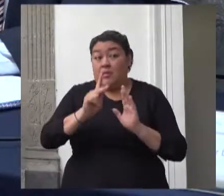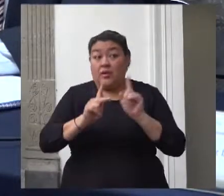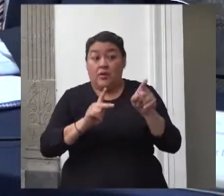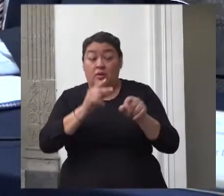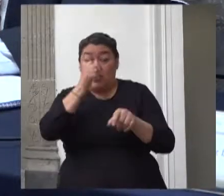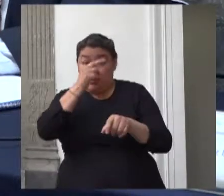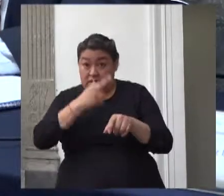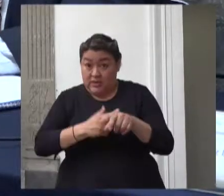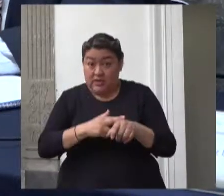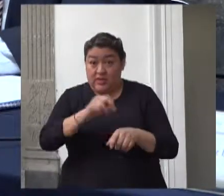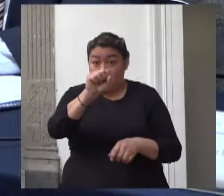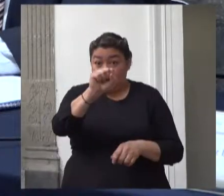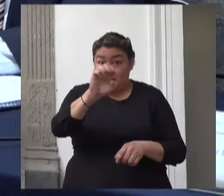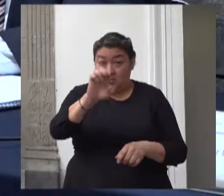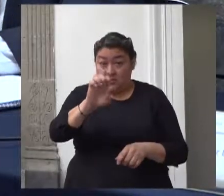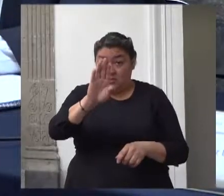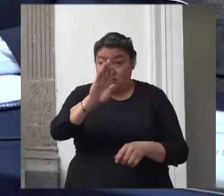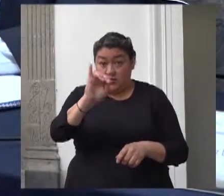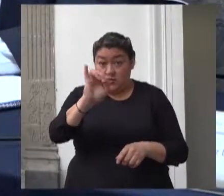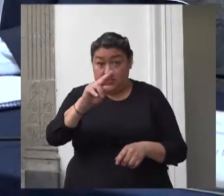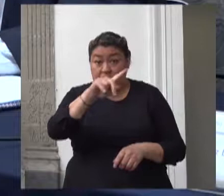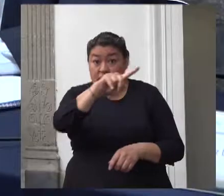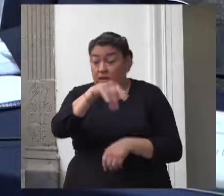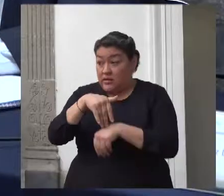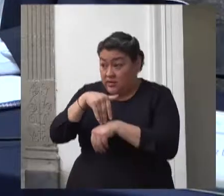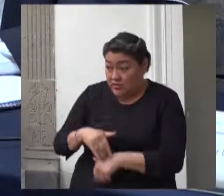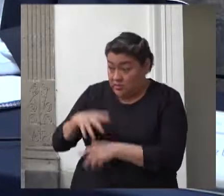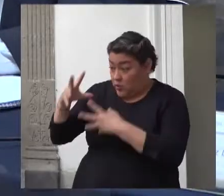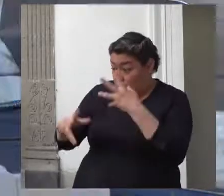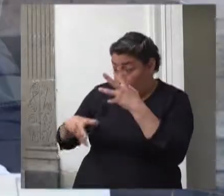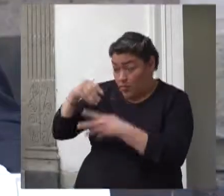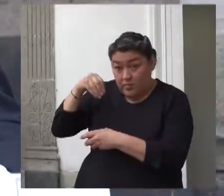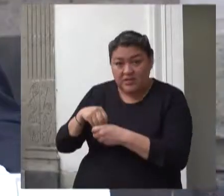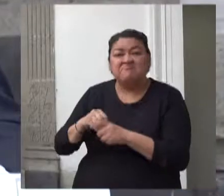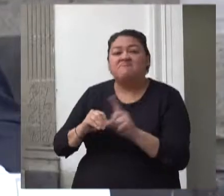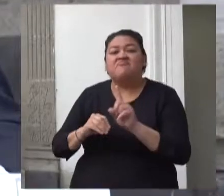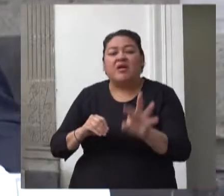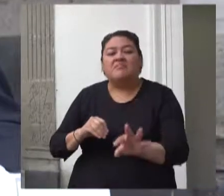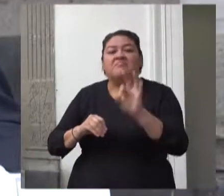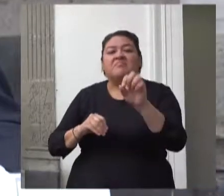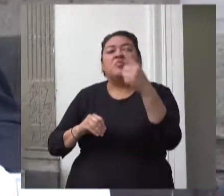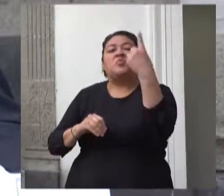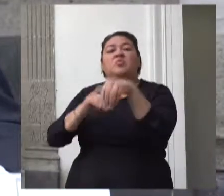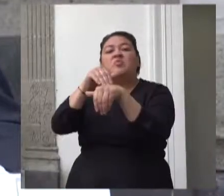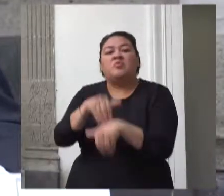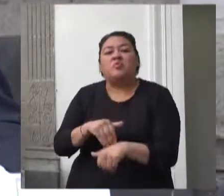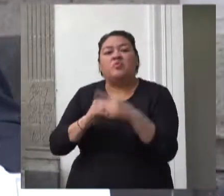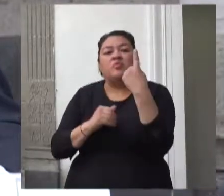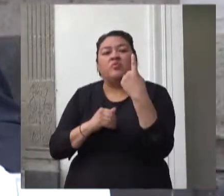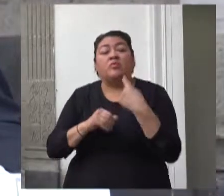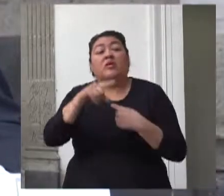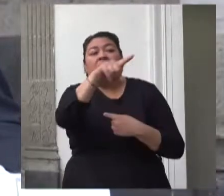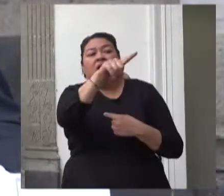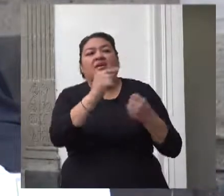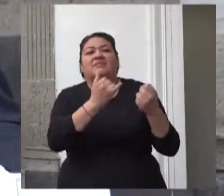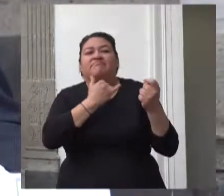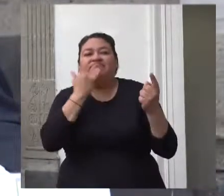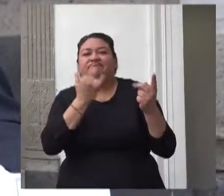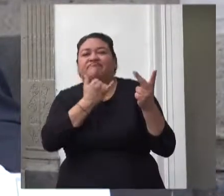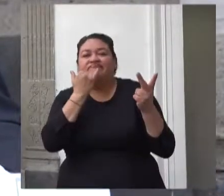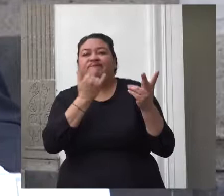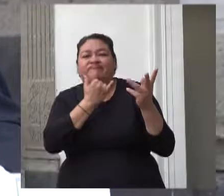sólo atendió una recomendación las irregularidades en que incurrieron las autoridades